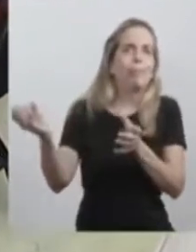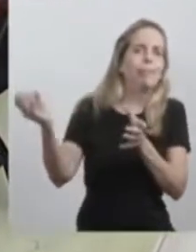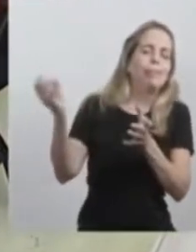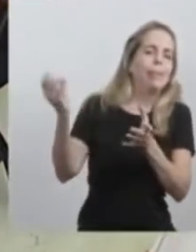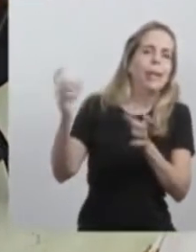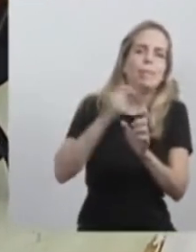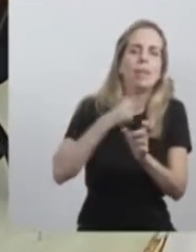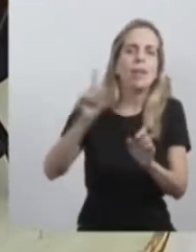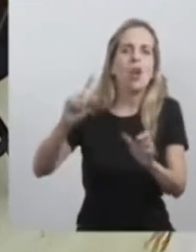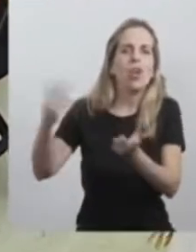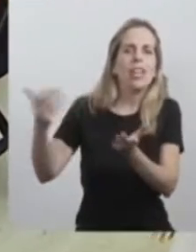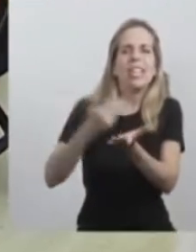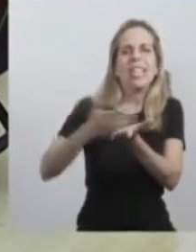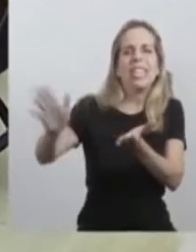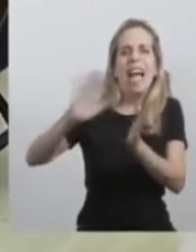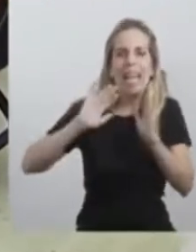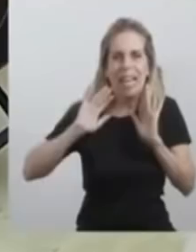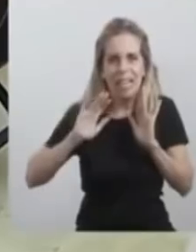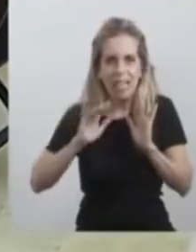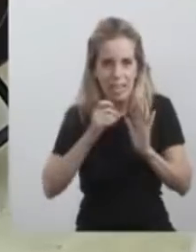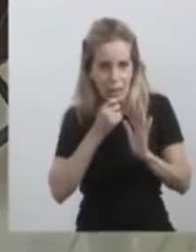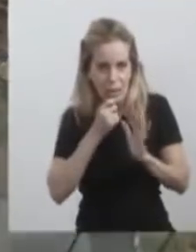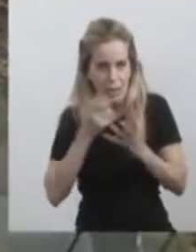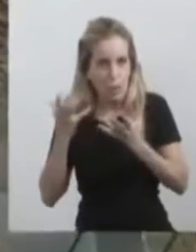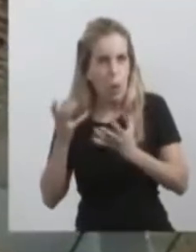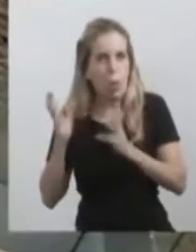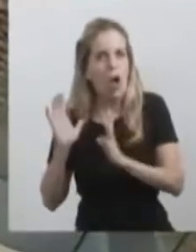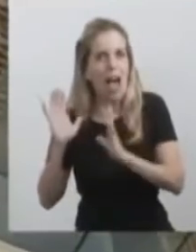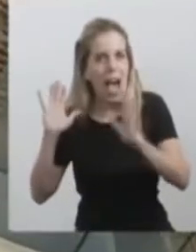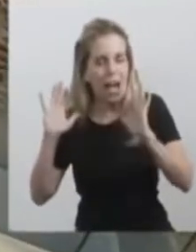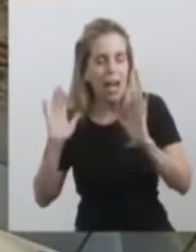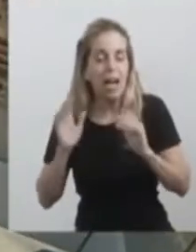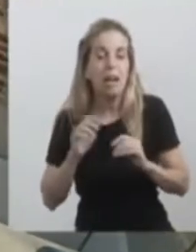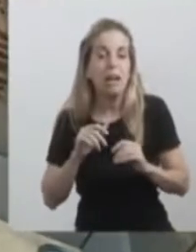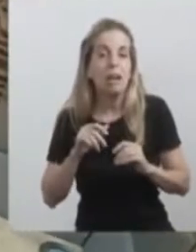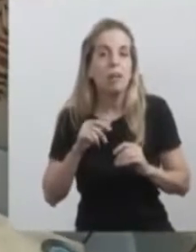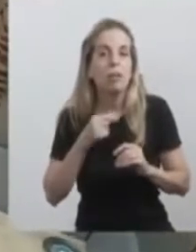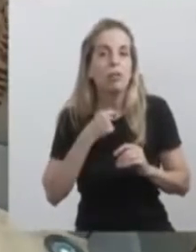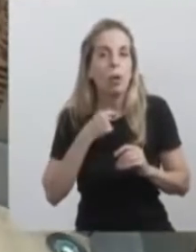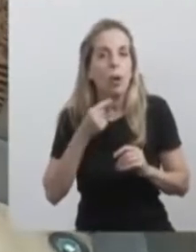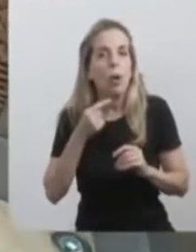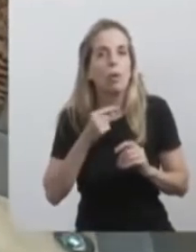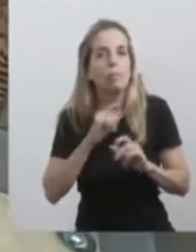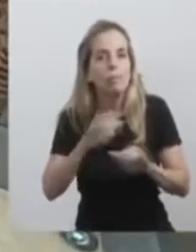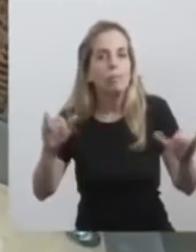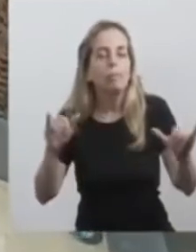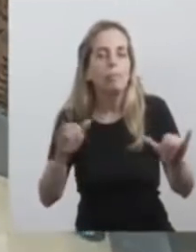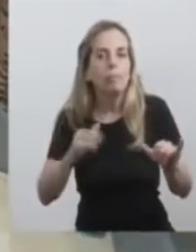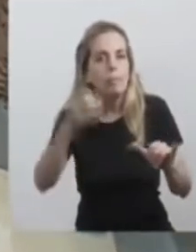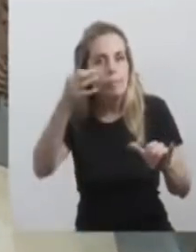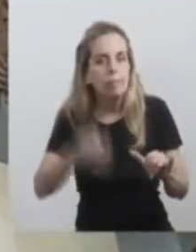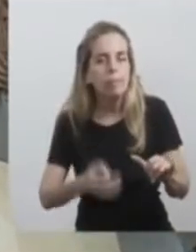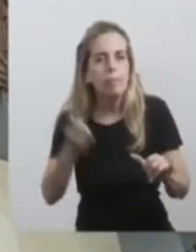bajarse del barco, si es que esa carga pesa mucho. Así que lo que hago hincapié es que